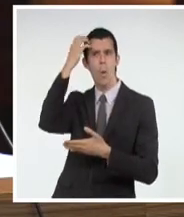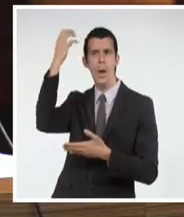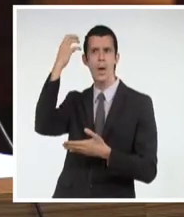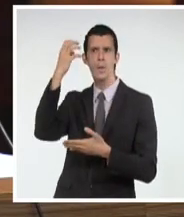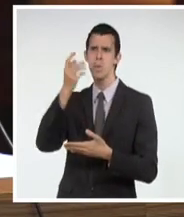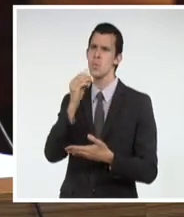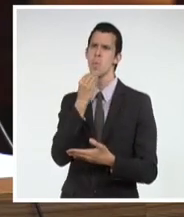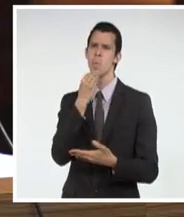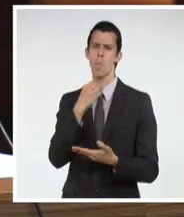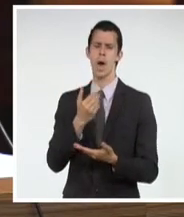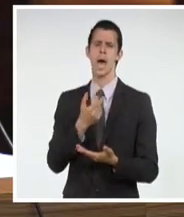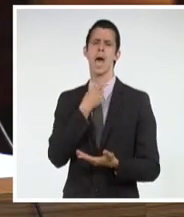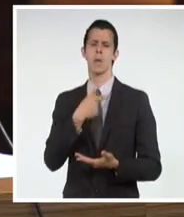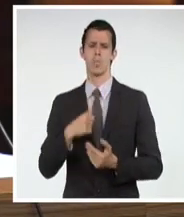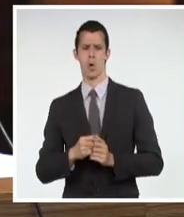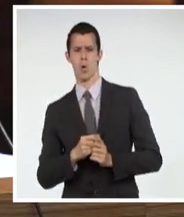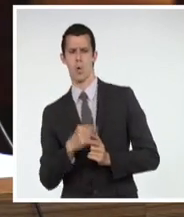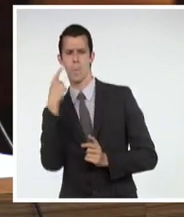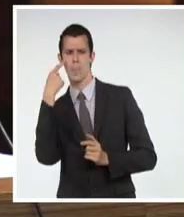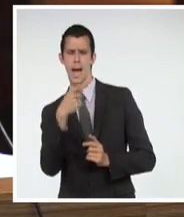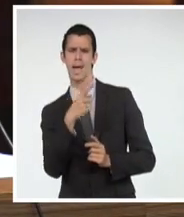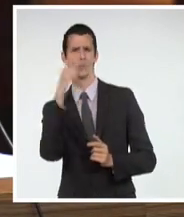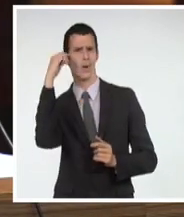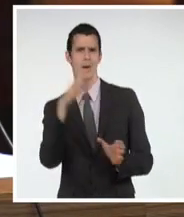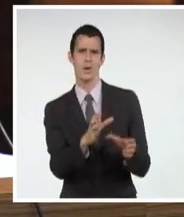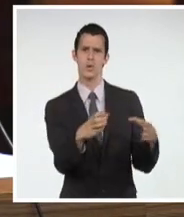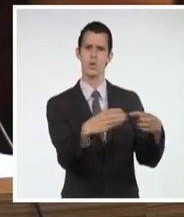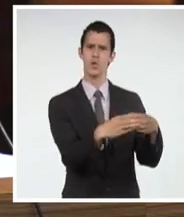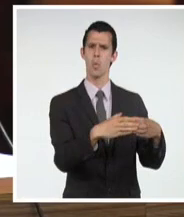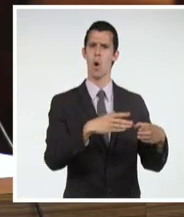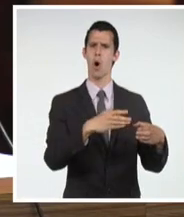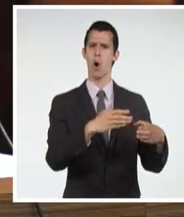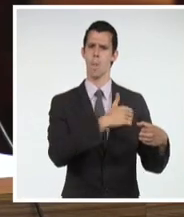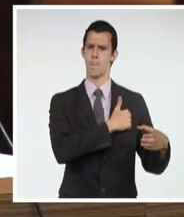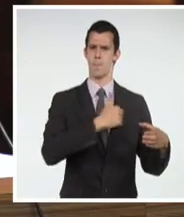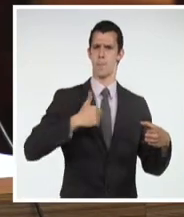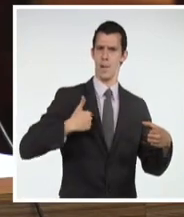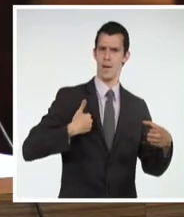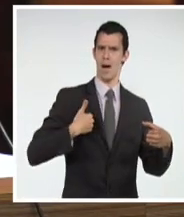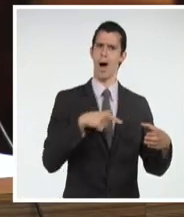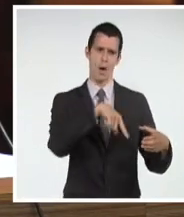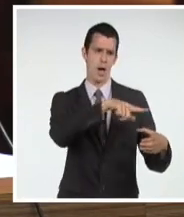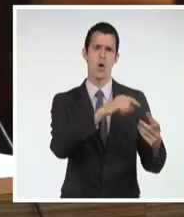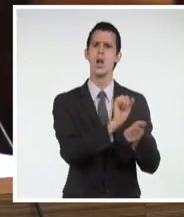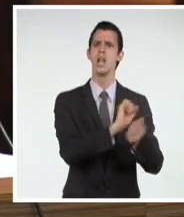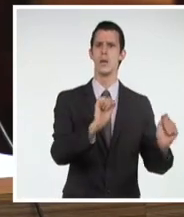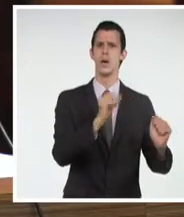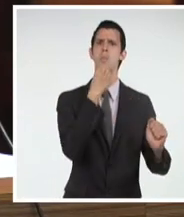CCS y lo que hace la CPA, o no podía, pero ahora tiene que poder.